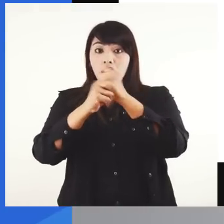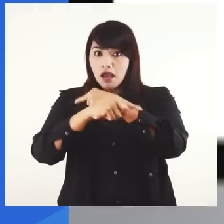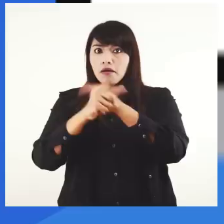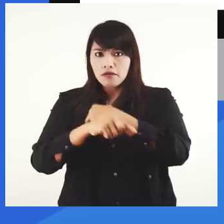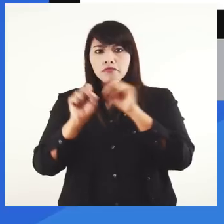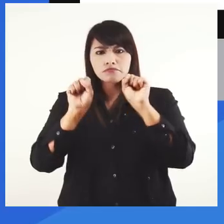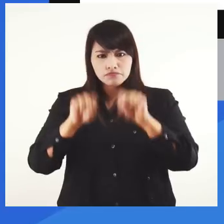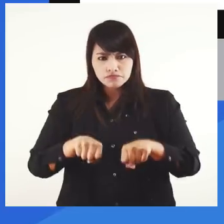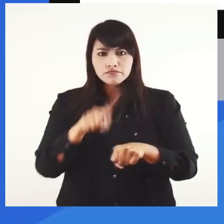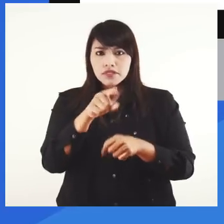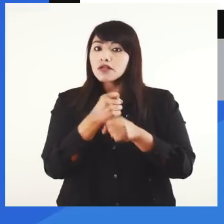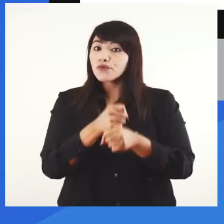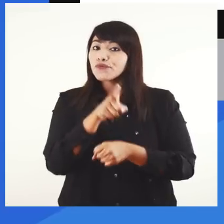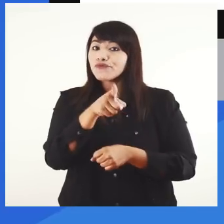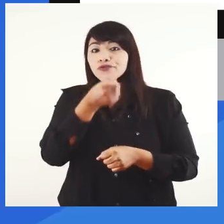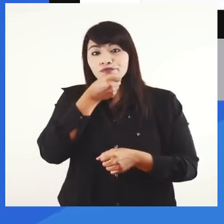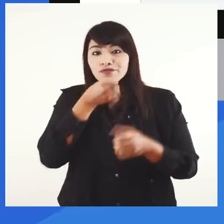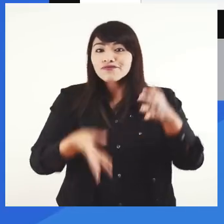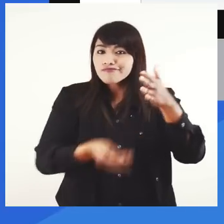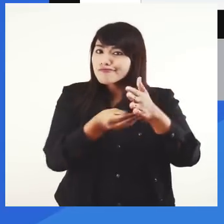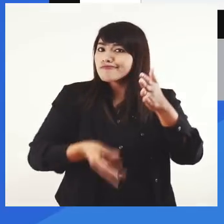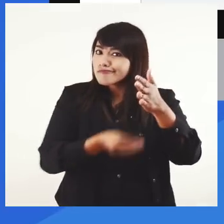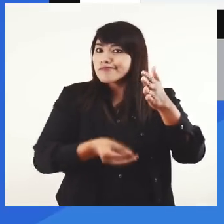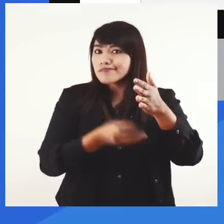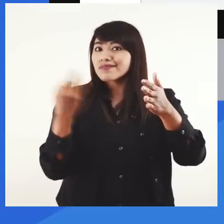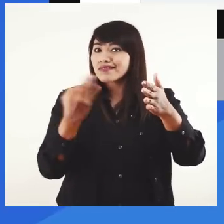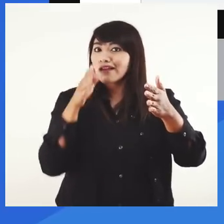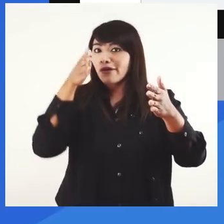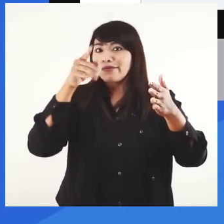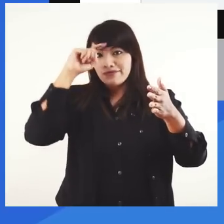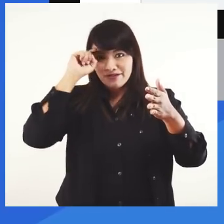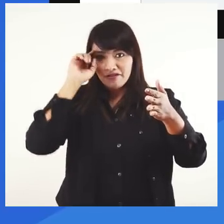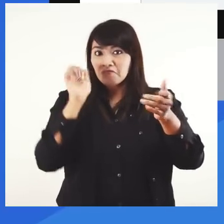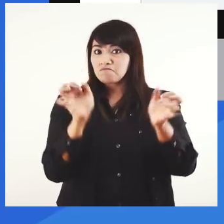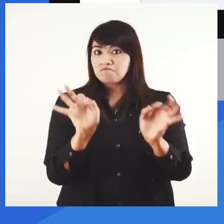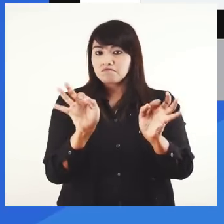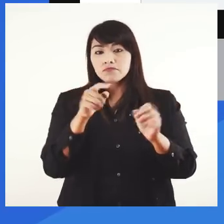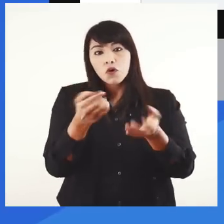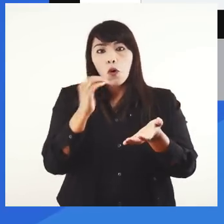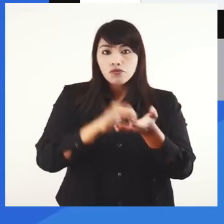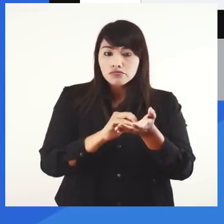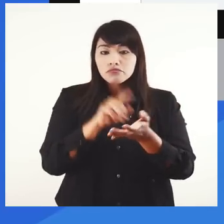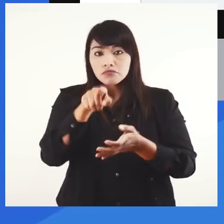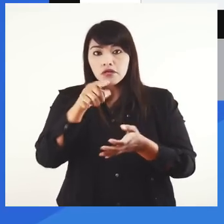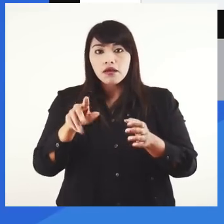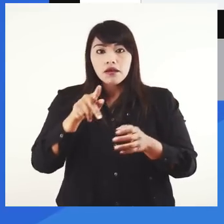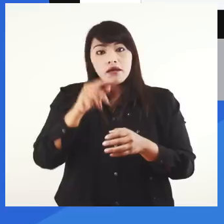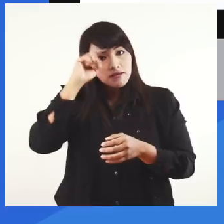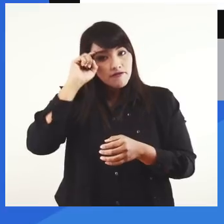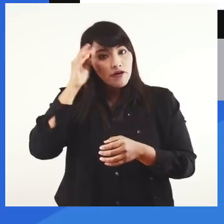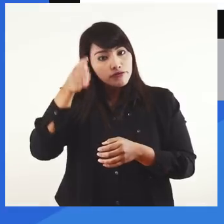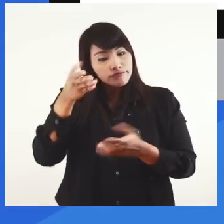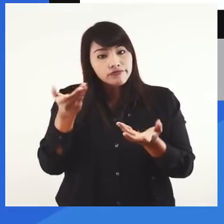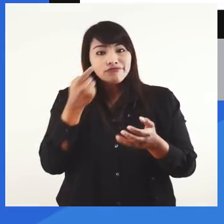modificas, asegúrate que la información agregada sea la necesaria para el puesto requerido. Aplica de nuevo a la plaza o